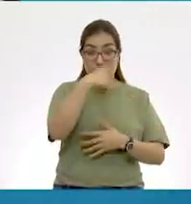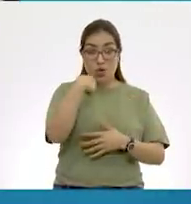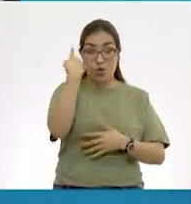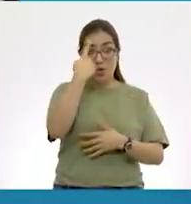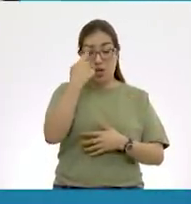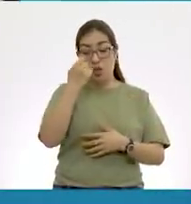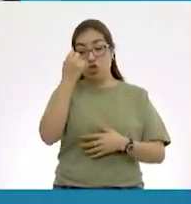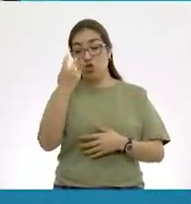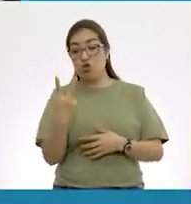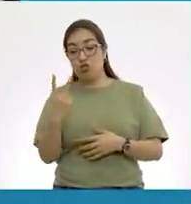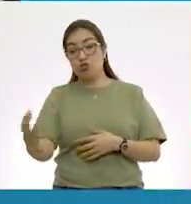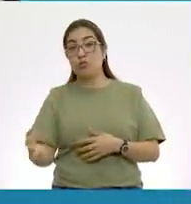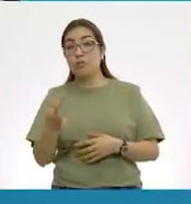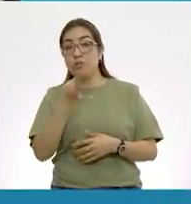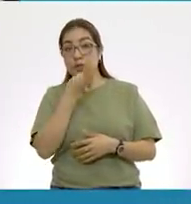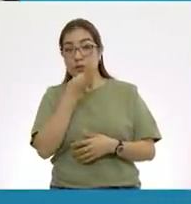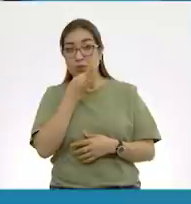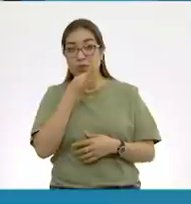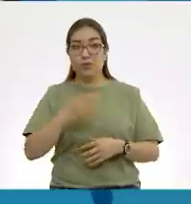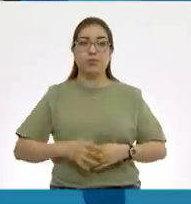dos minutos.